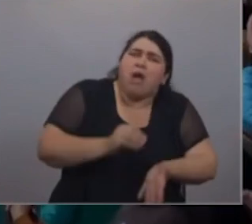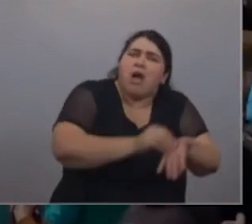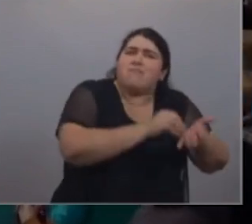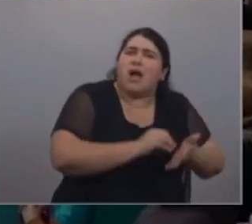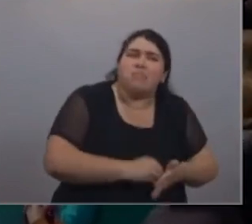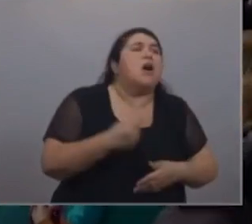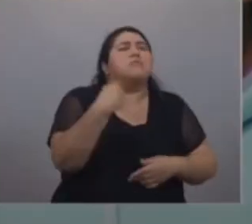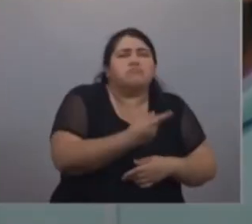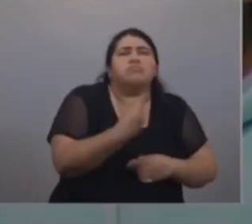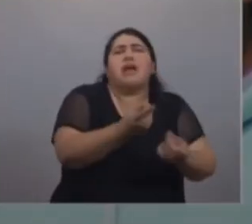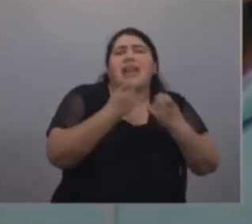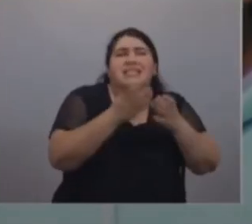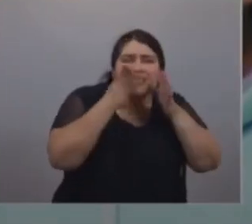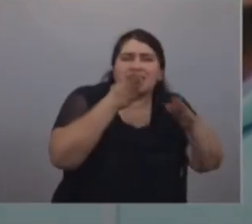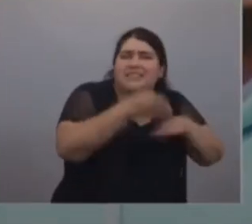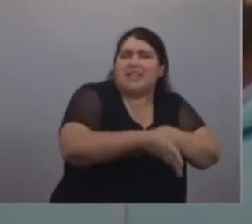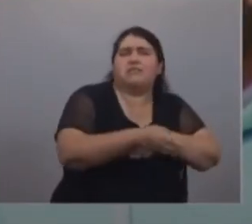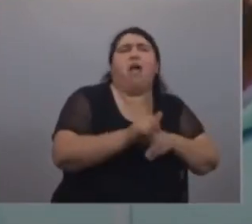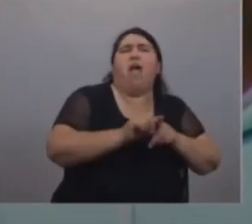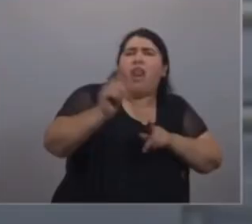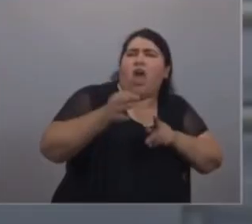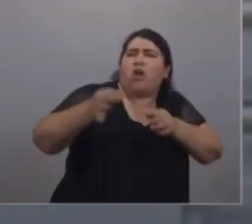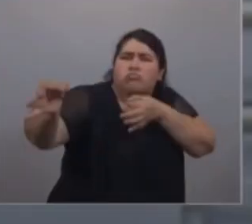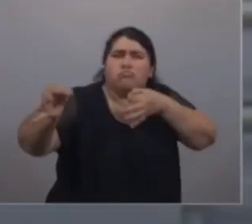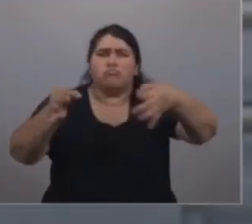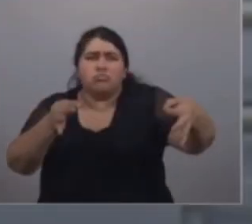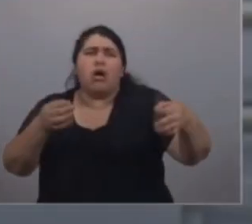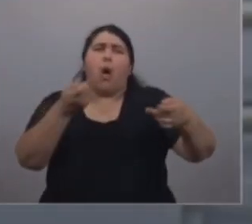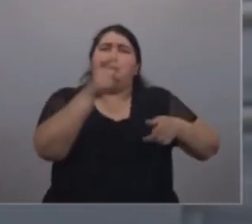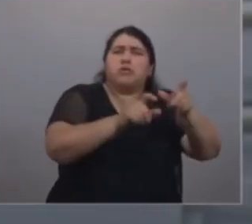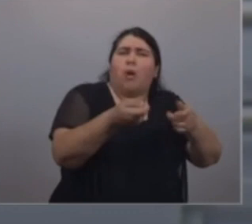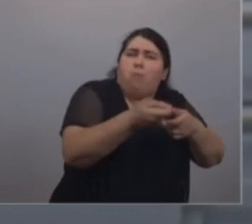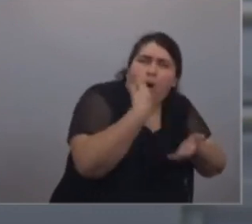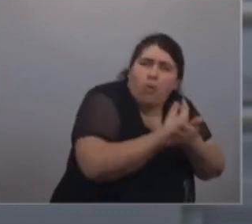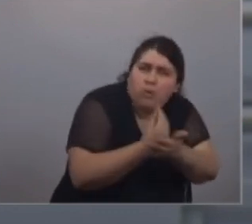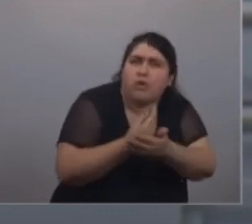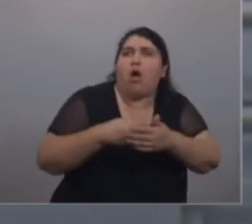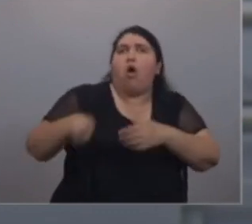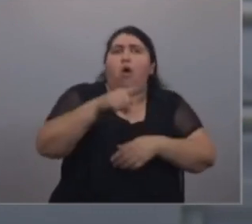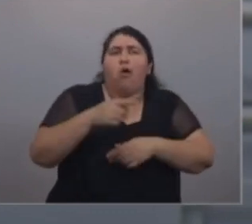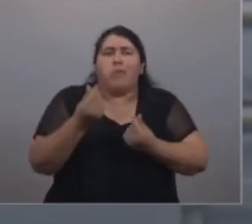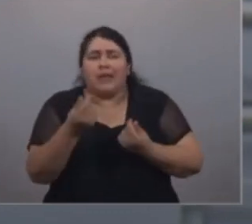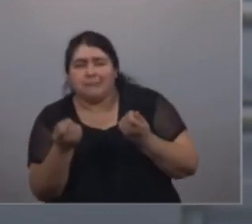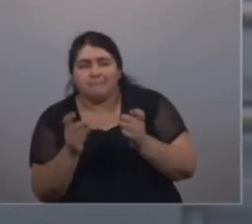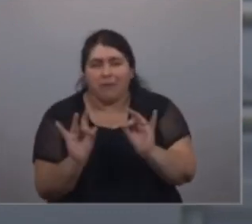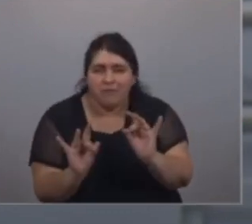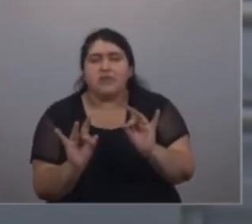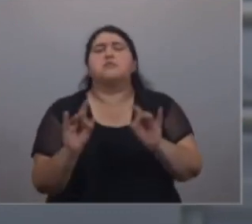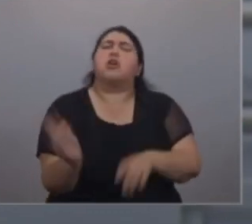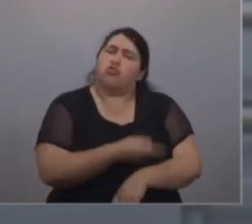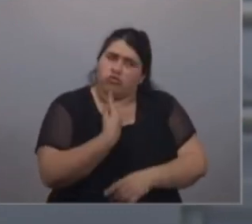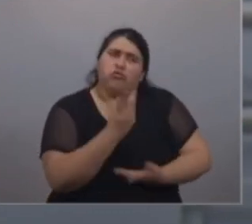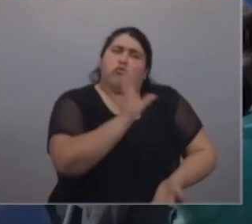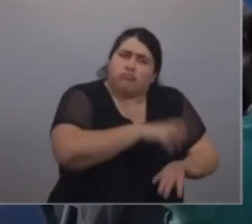donde se necesite, sea lejos, haya poca población, no tengan el poder adquisitivo, vamos a seguir